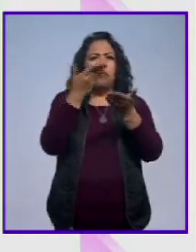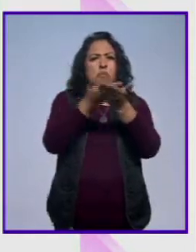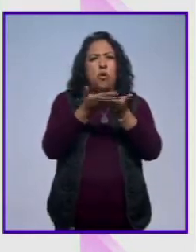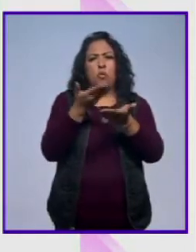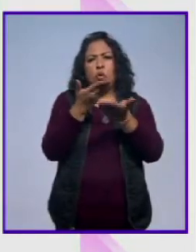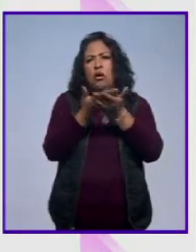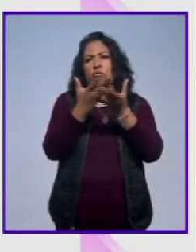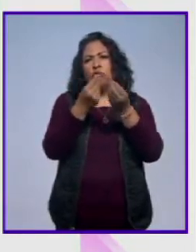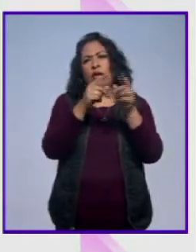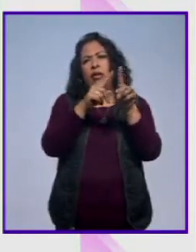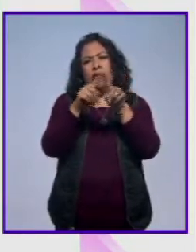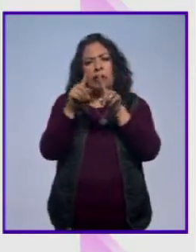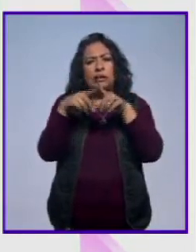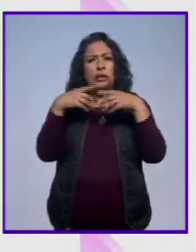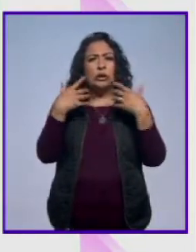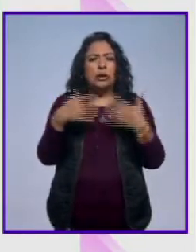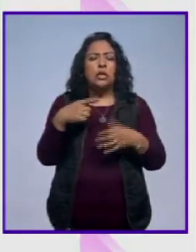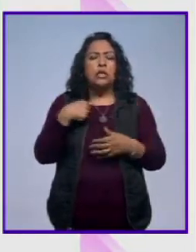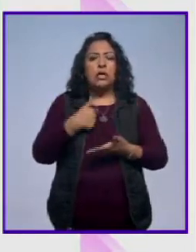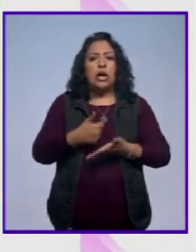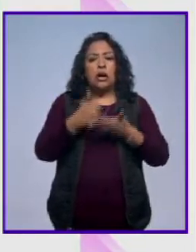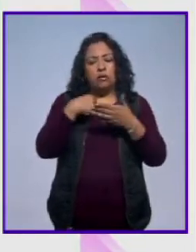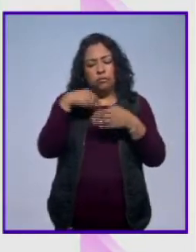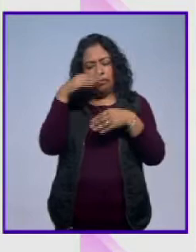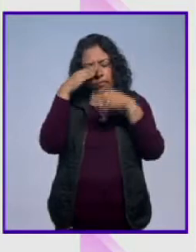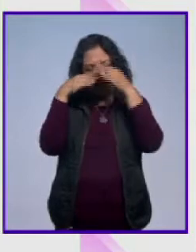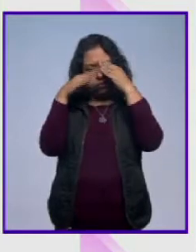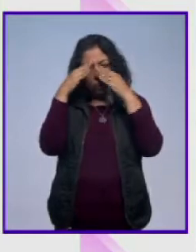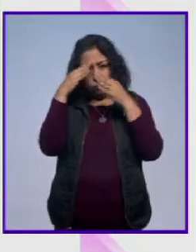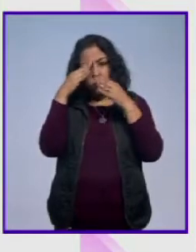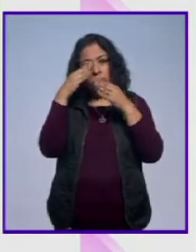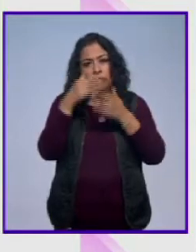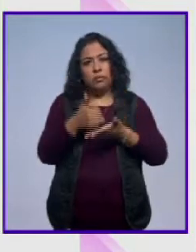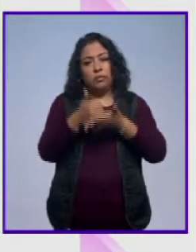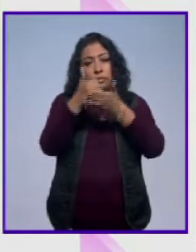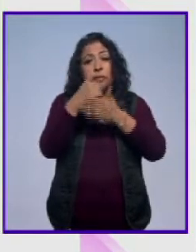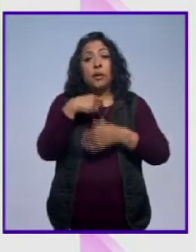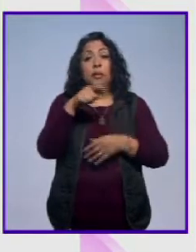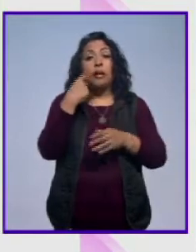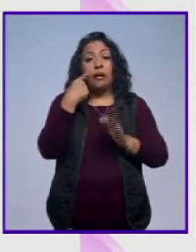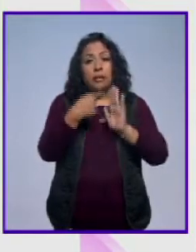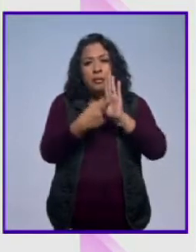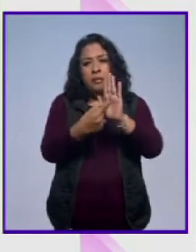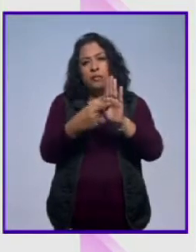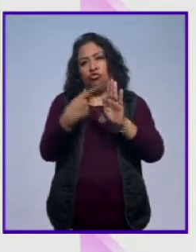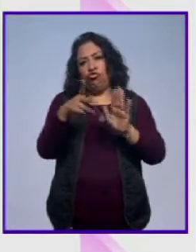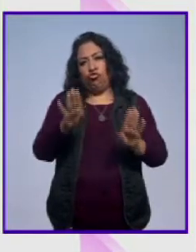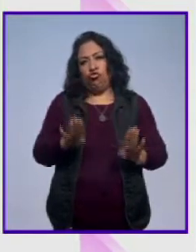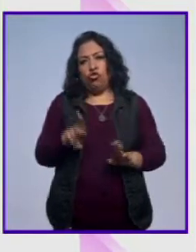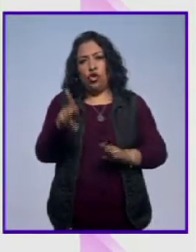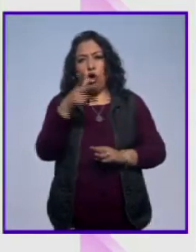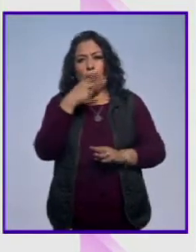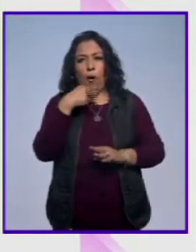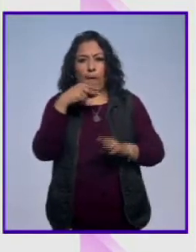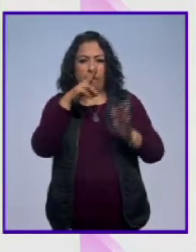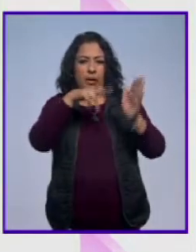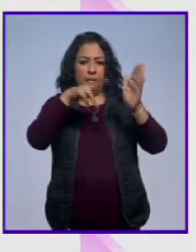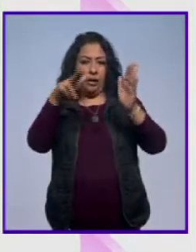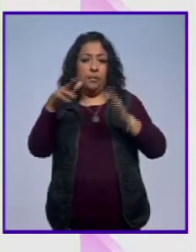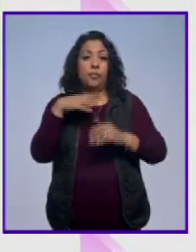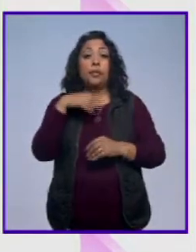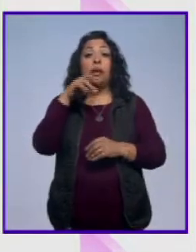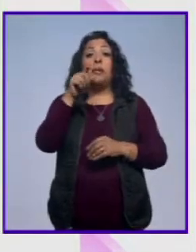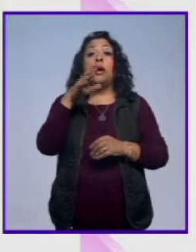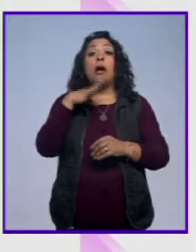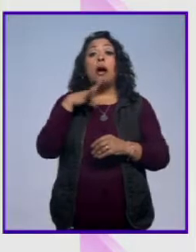que nos hacen reflexionar, que nos hacen pensar, y que muestran una mirada muy particular de este artista. Y además, ecléctica